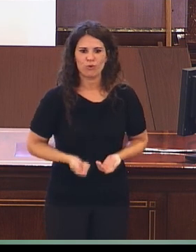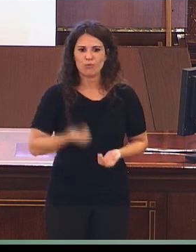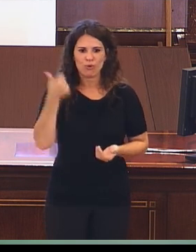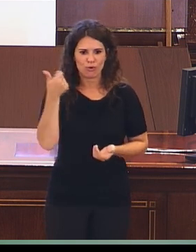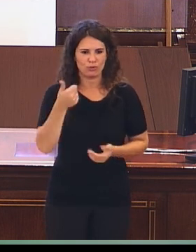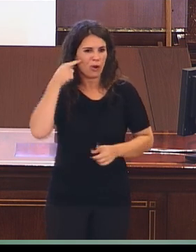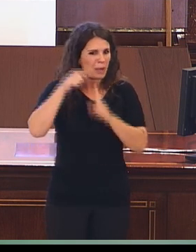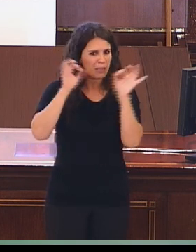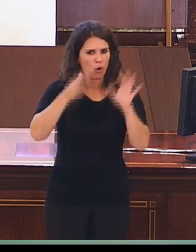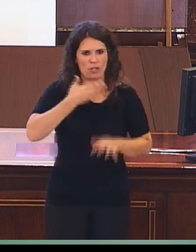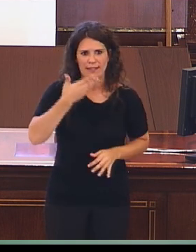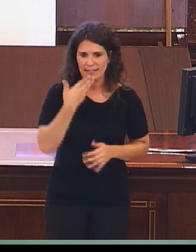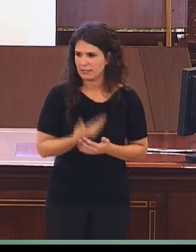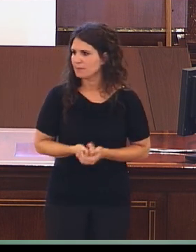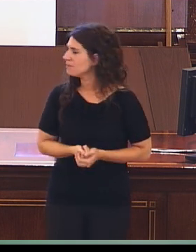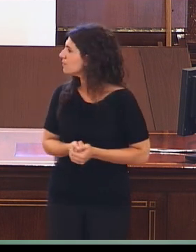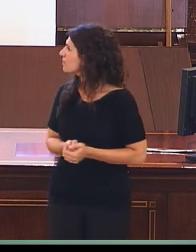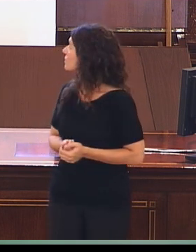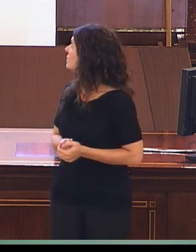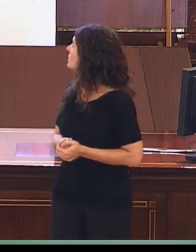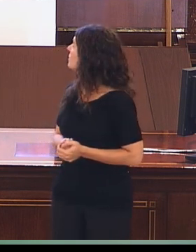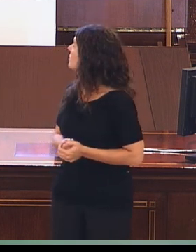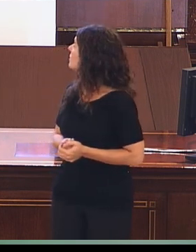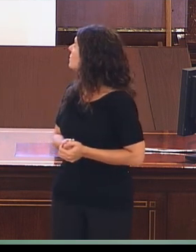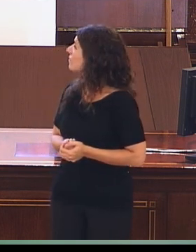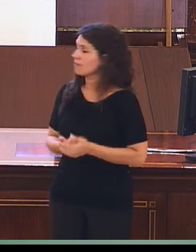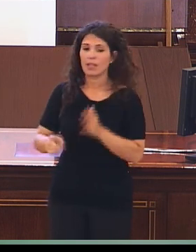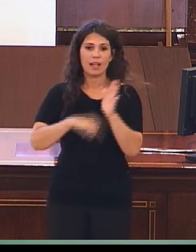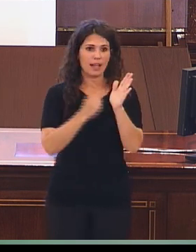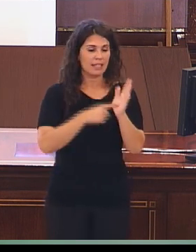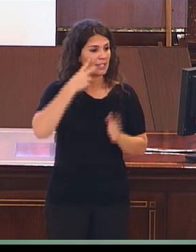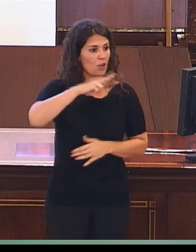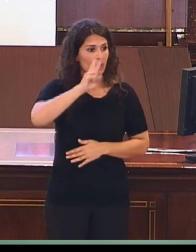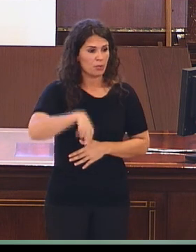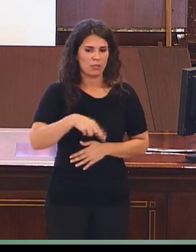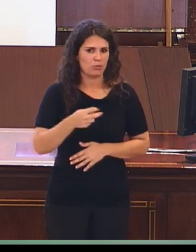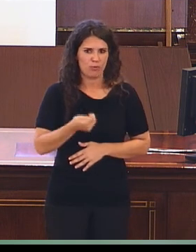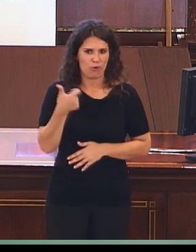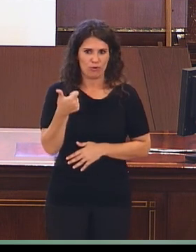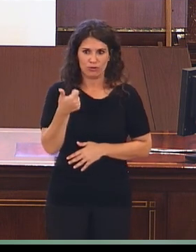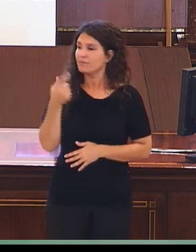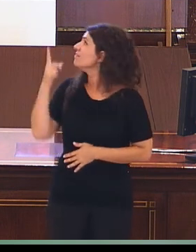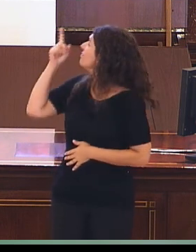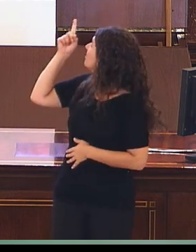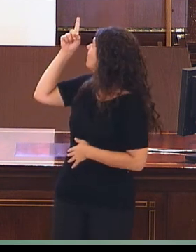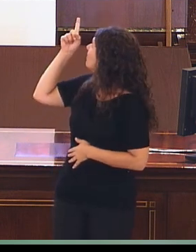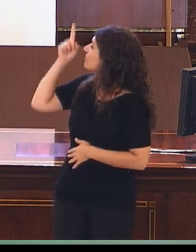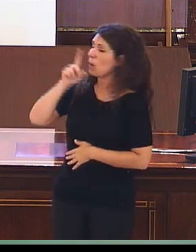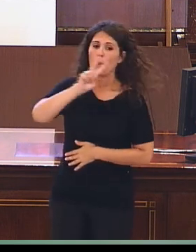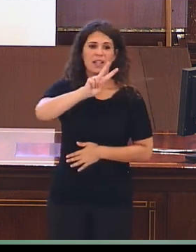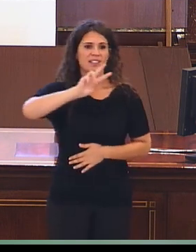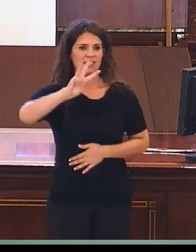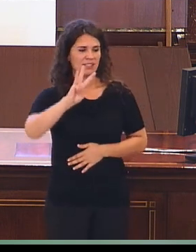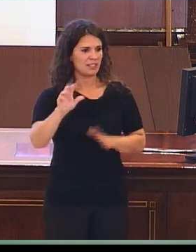De aspectos ilegales y reconocimiento, pues solo tenemos 23 artículos de esos 367 que estamos